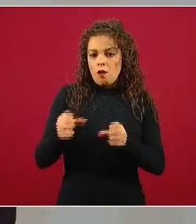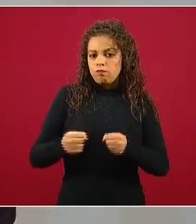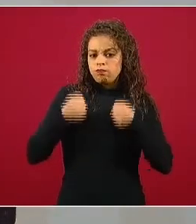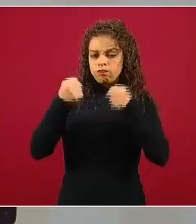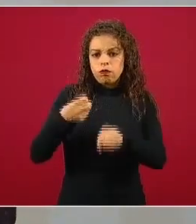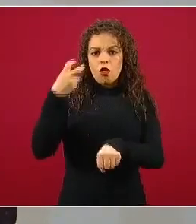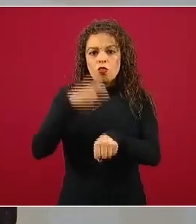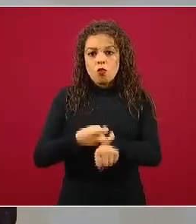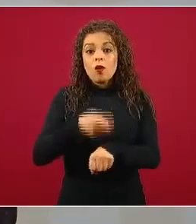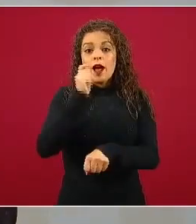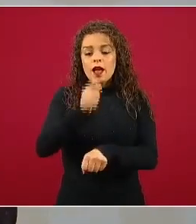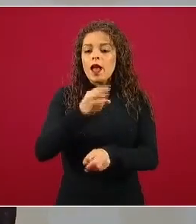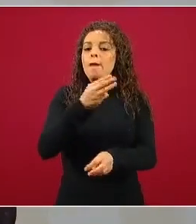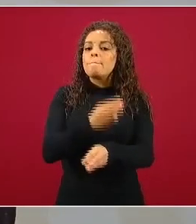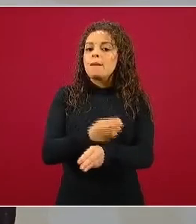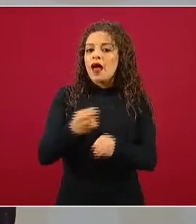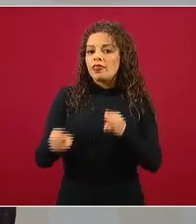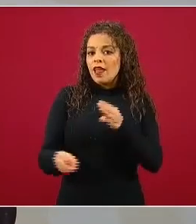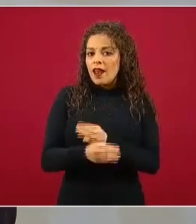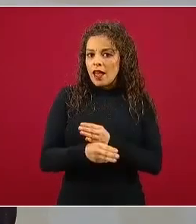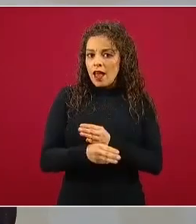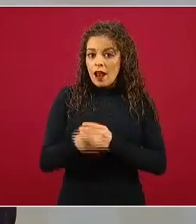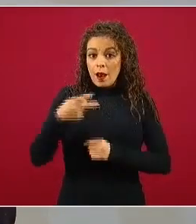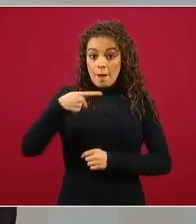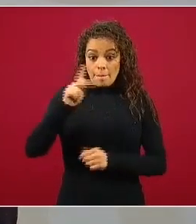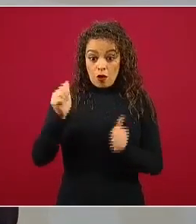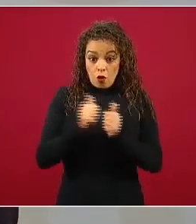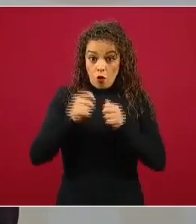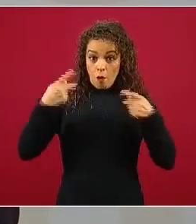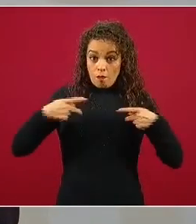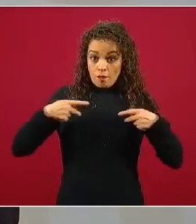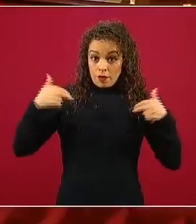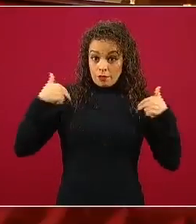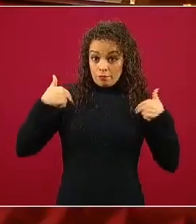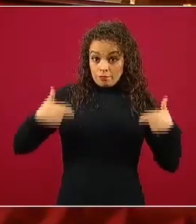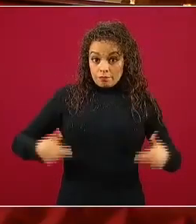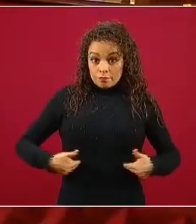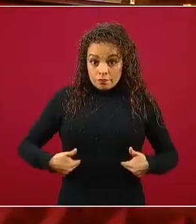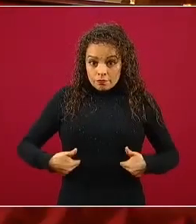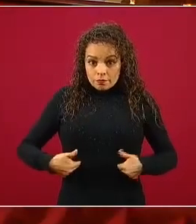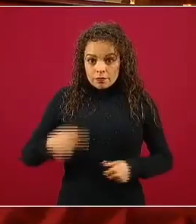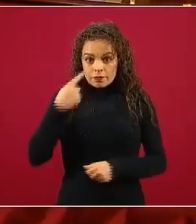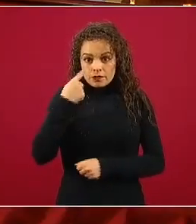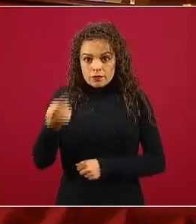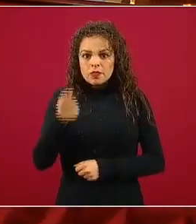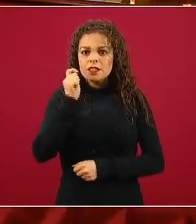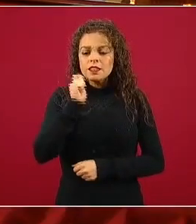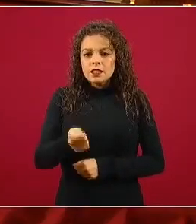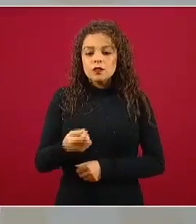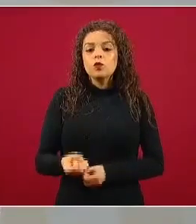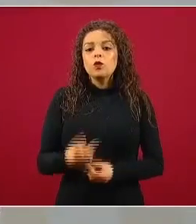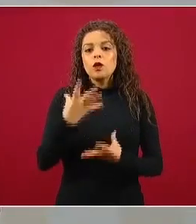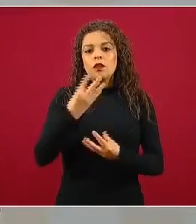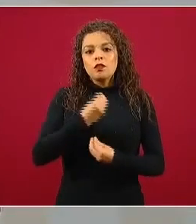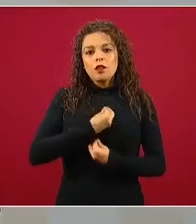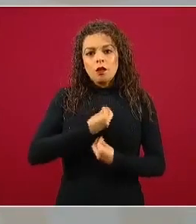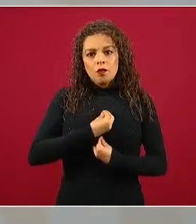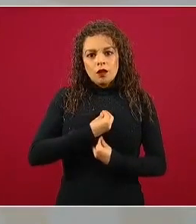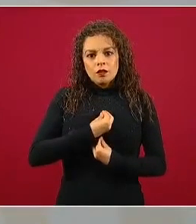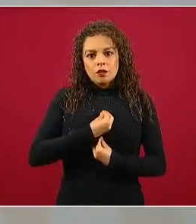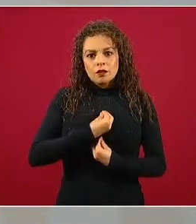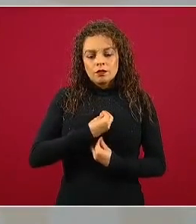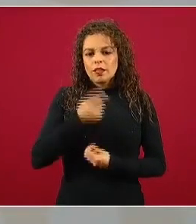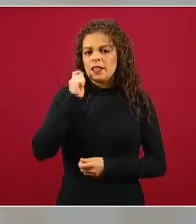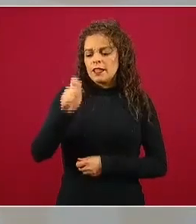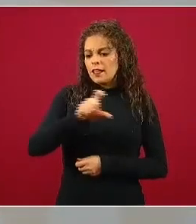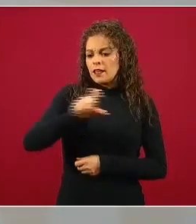pero en los seres humanos medimos la resiliencia y esta palabra es importante, la resiliencia, es la capacidad que